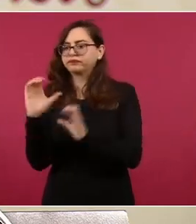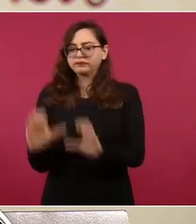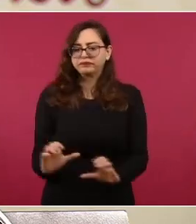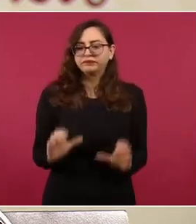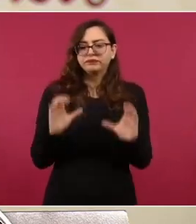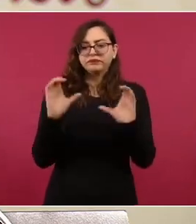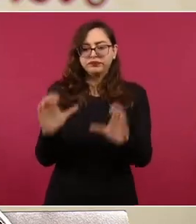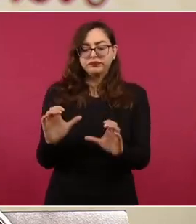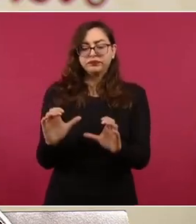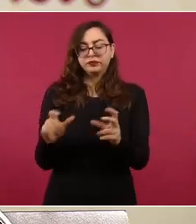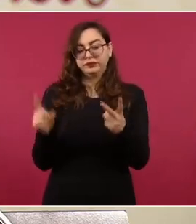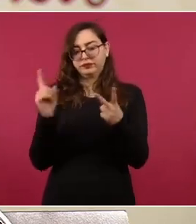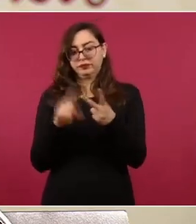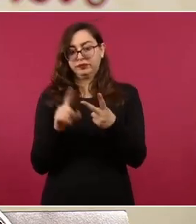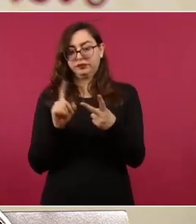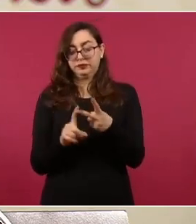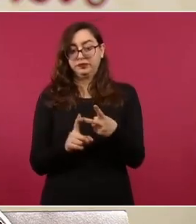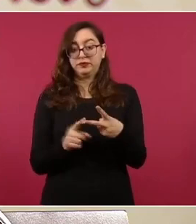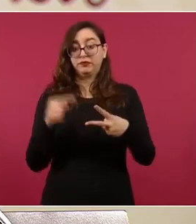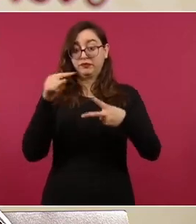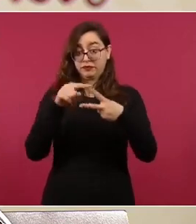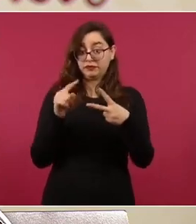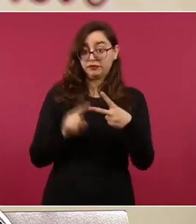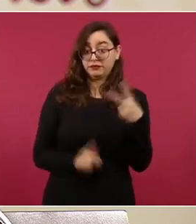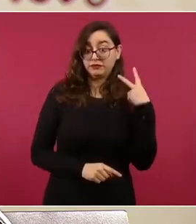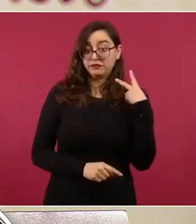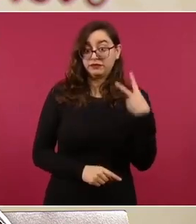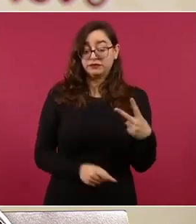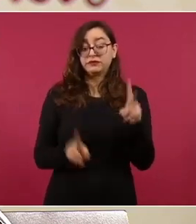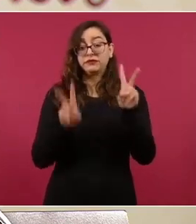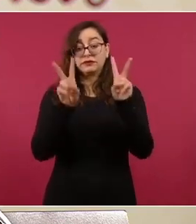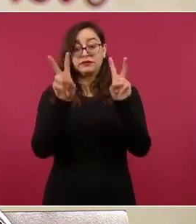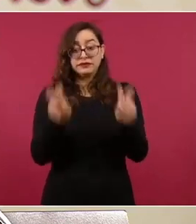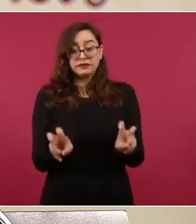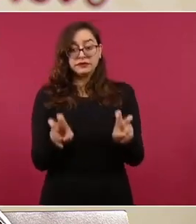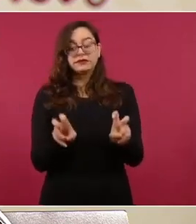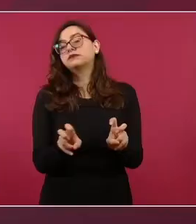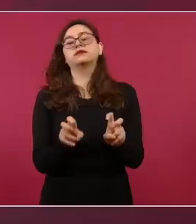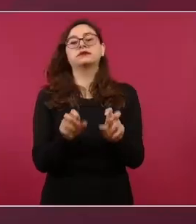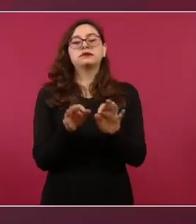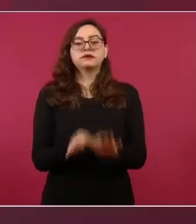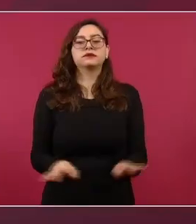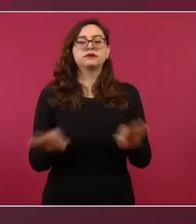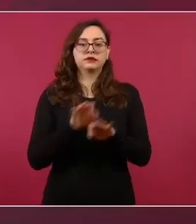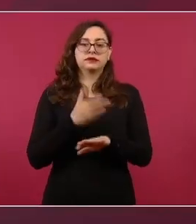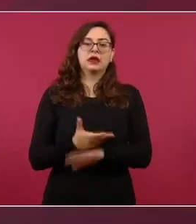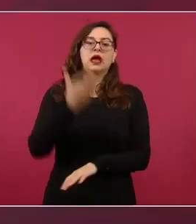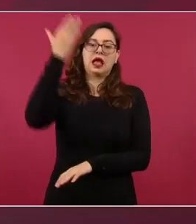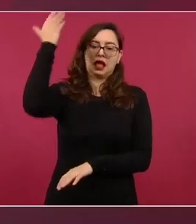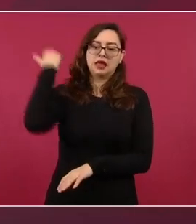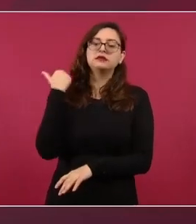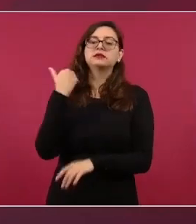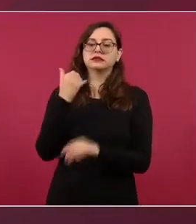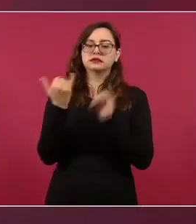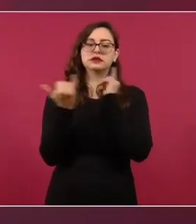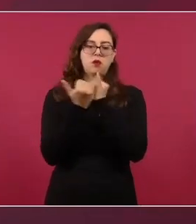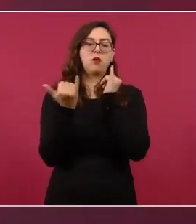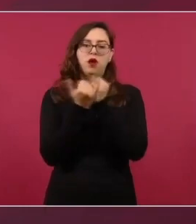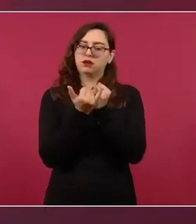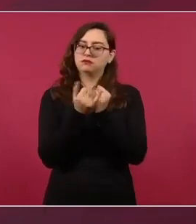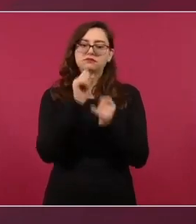acabo de referir, la diversidad, la inclusión, la equidad y el tema climático fueron temas en la anterior cumbre que tuvimos